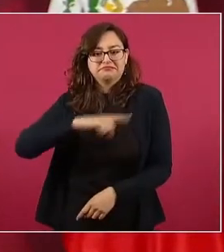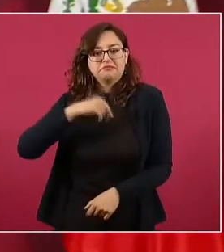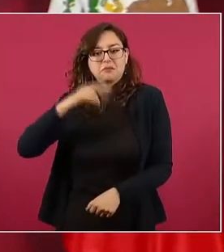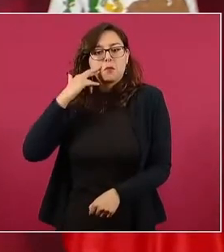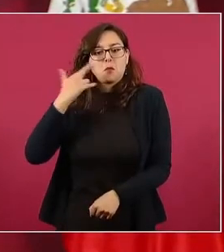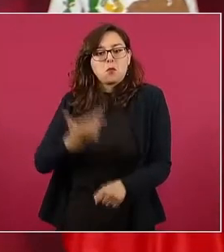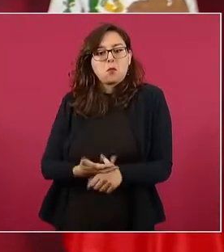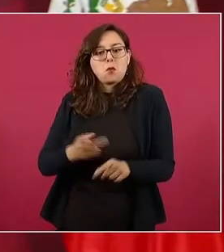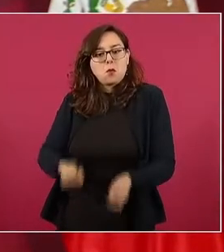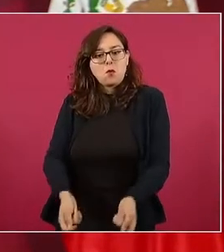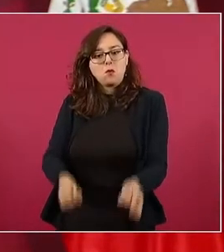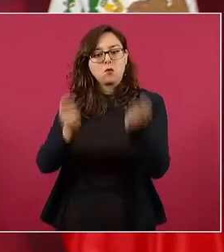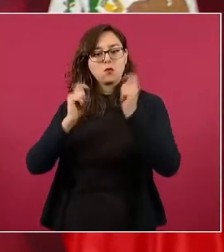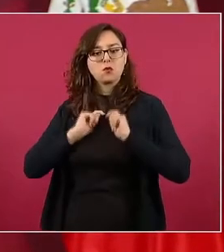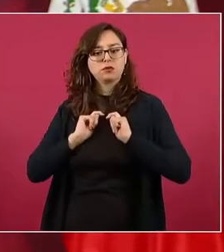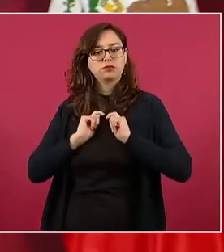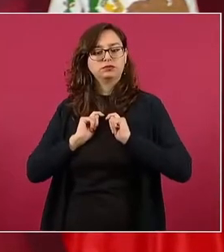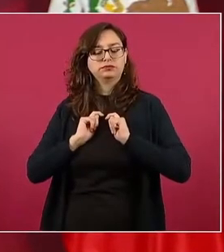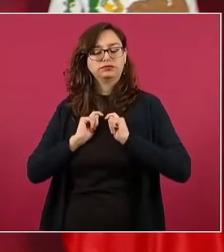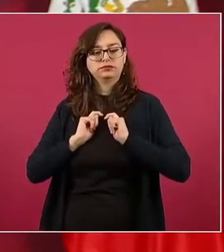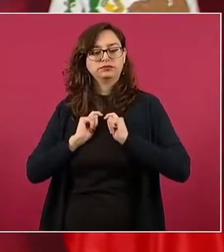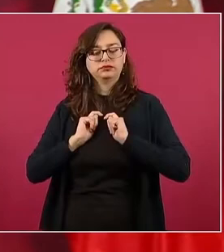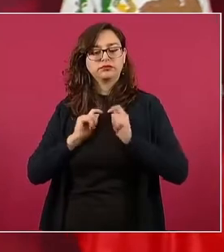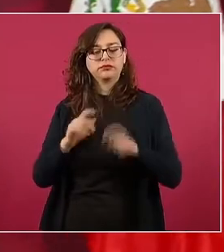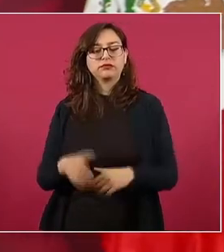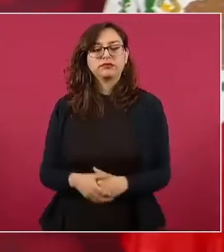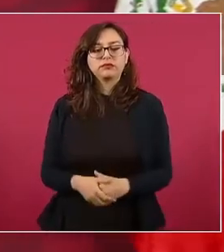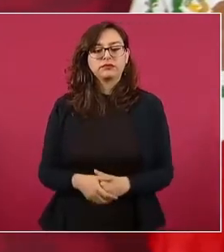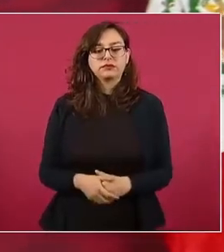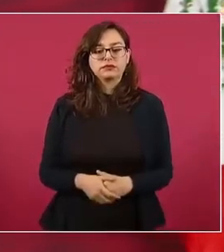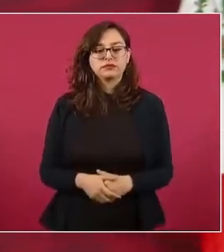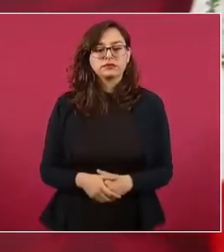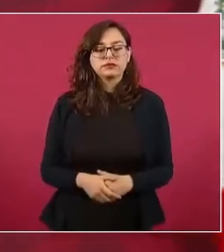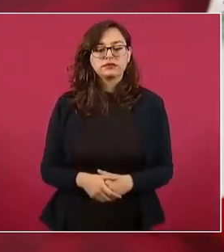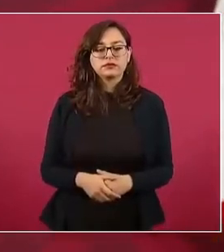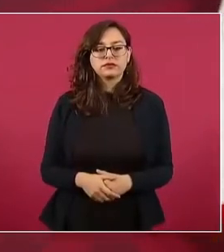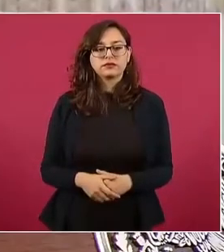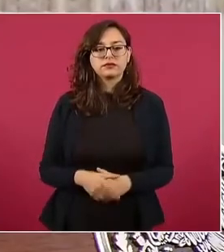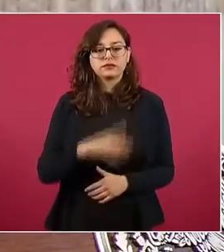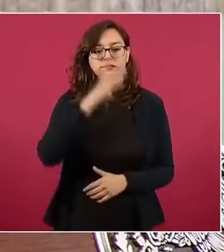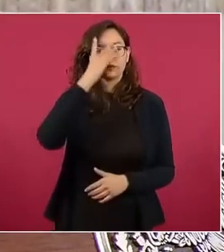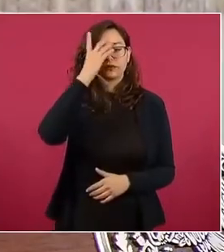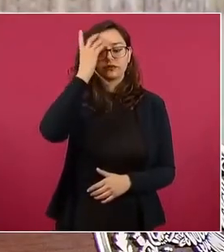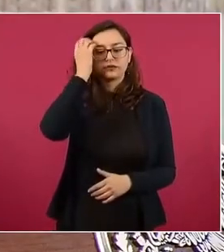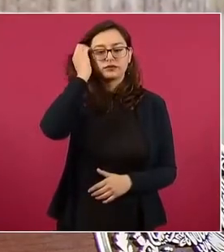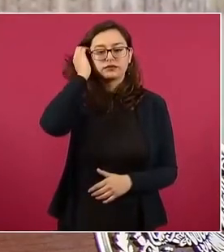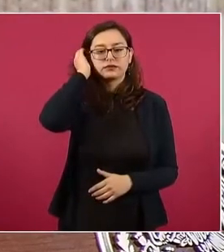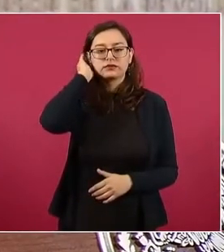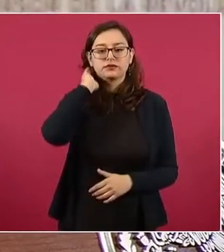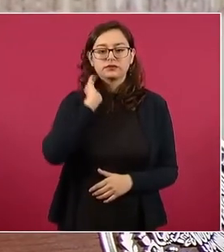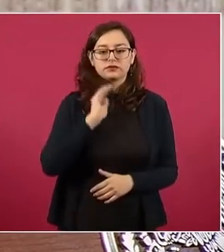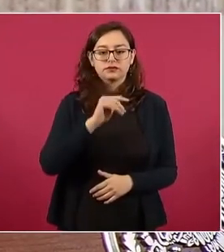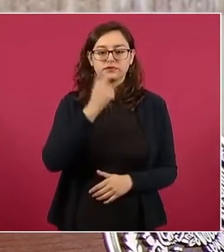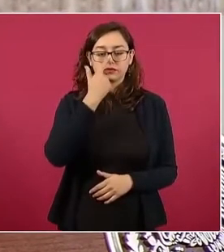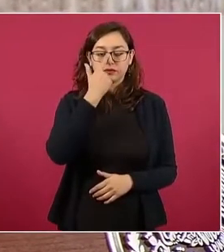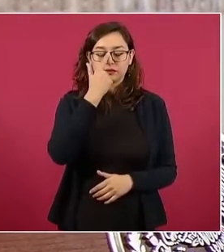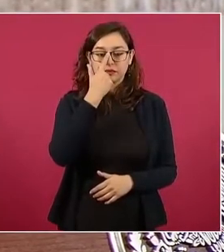y es un asunto que tiene que ver, por eso hablaba de la discriminación